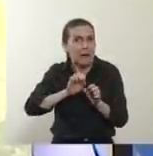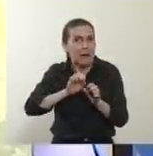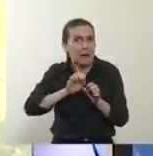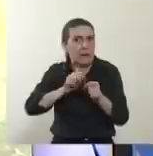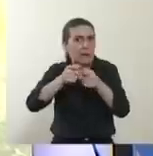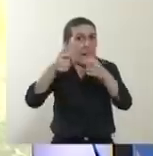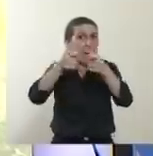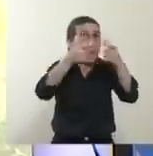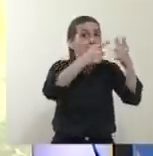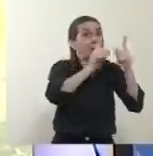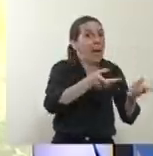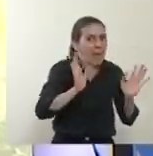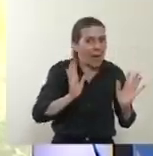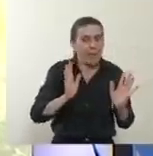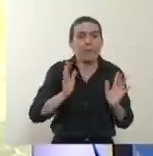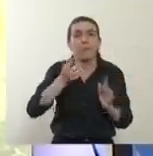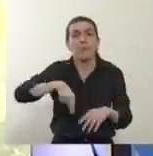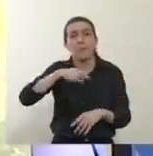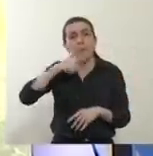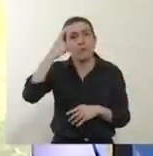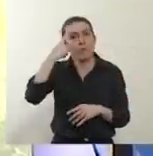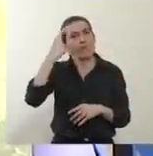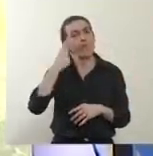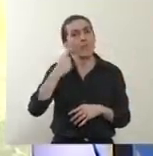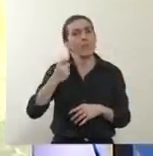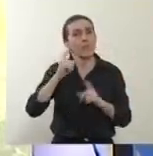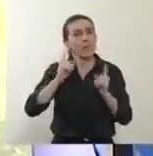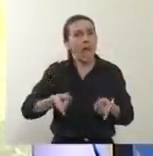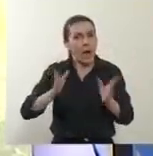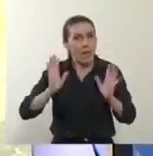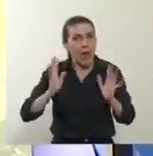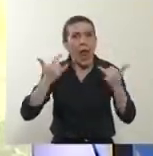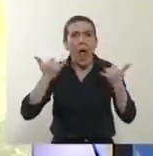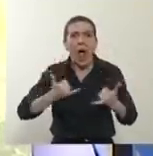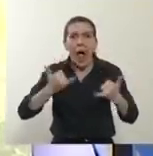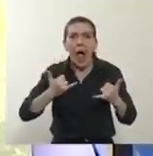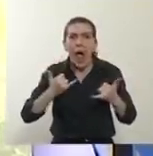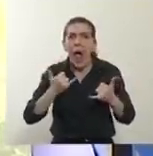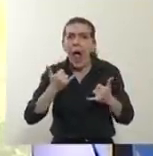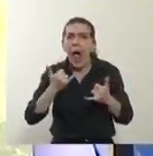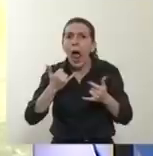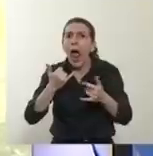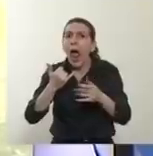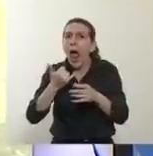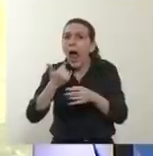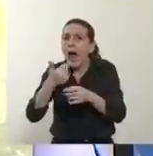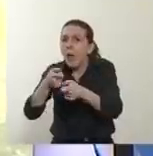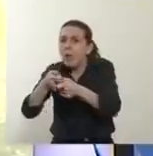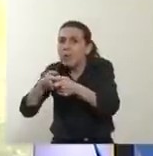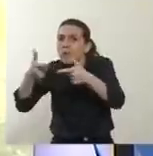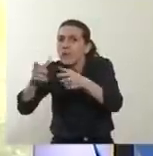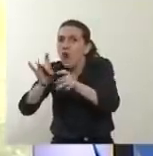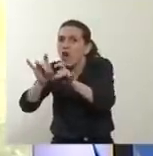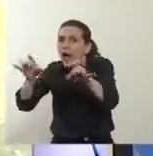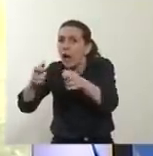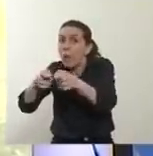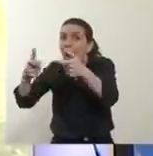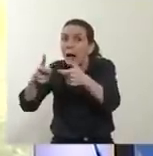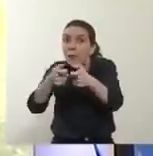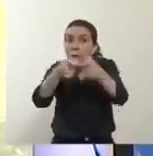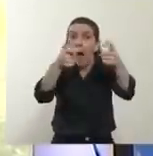Estamos viendo también que han empezado a manifestarse focos en otros lugares del